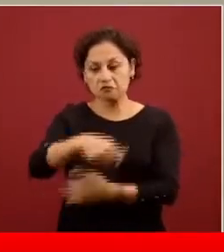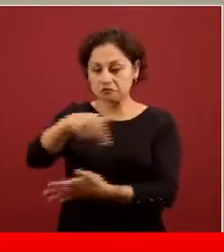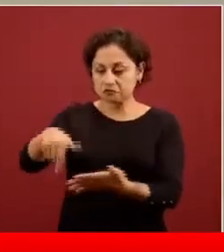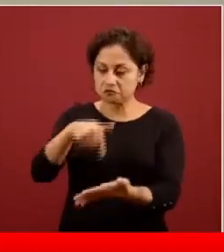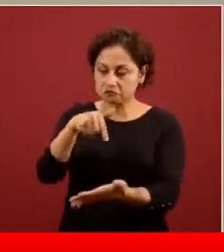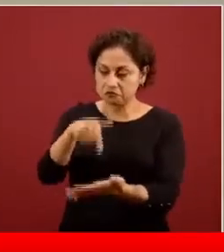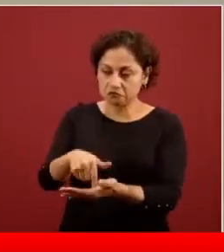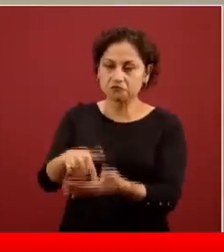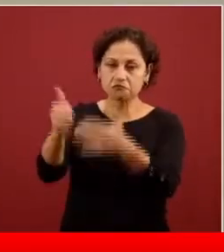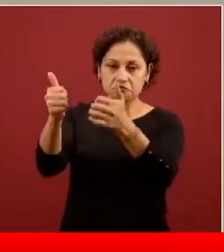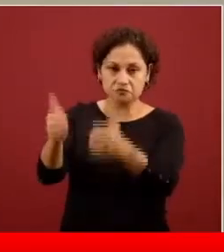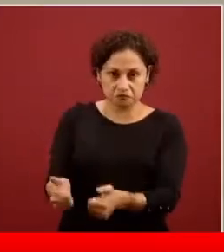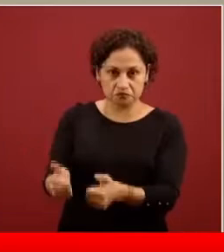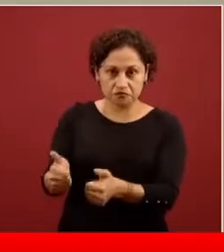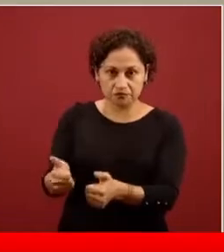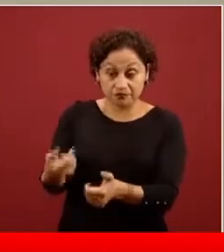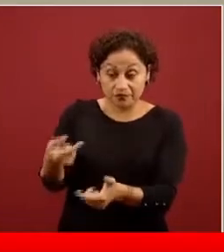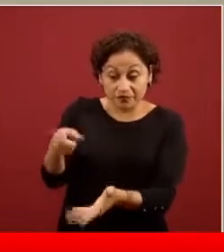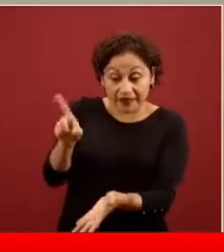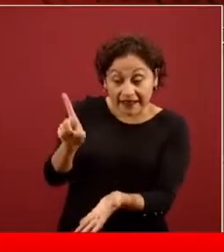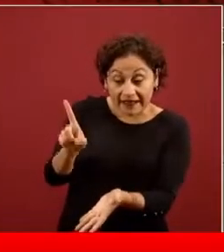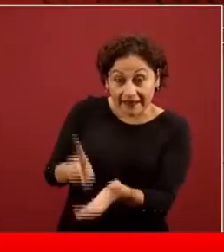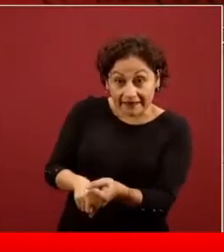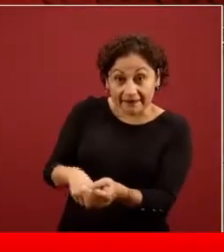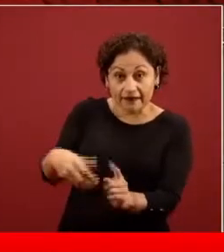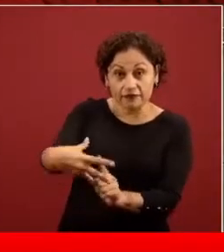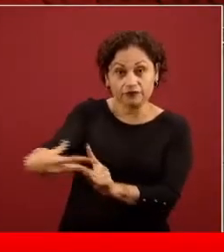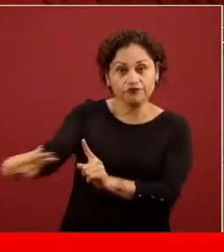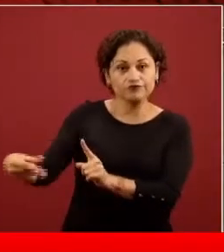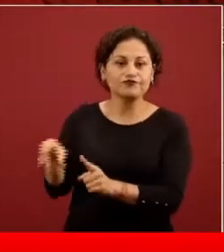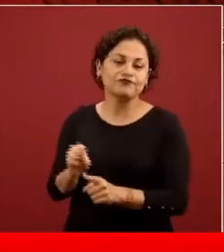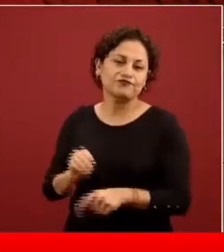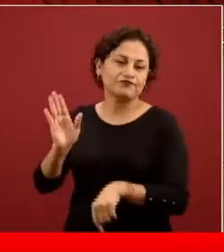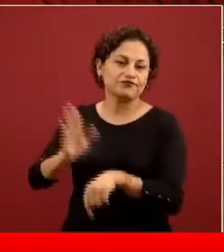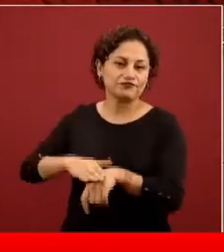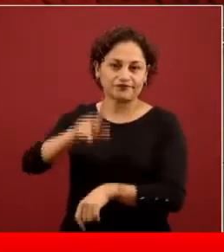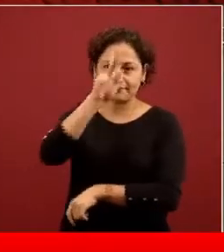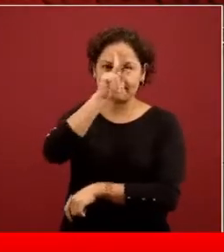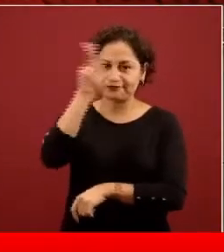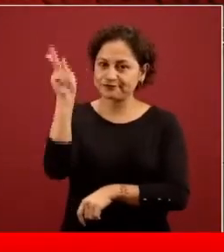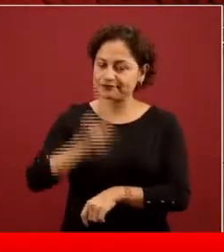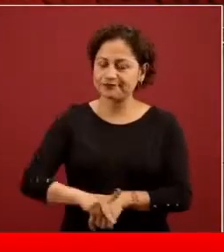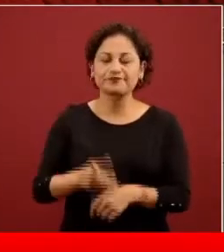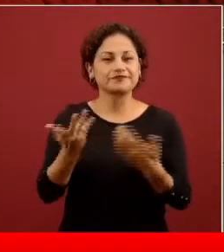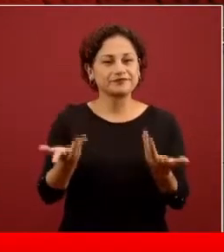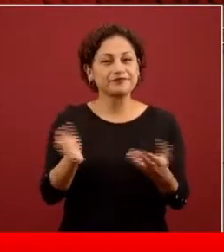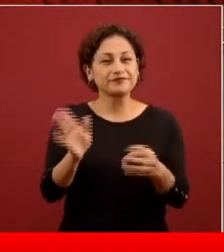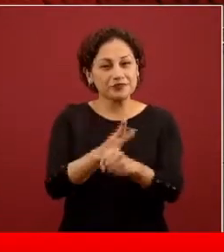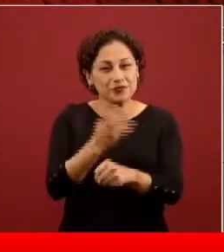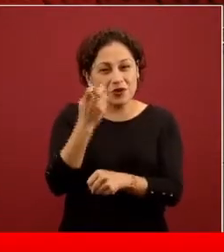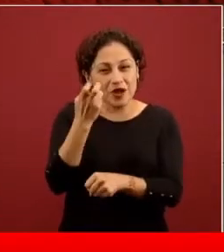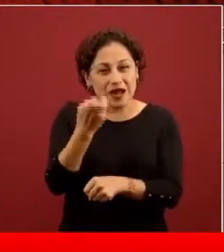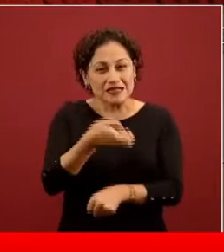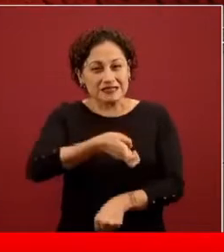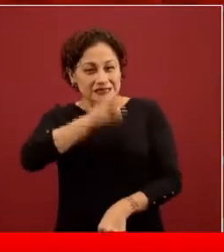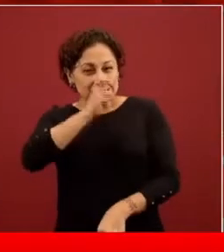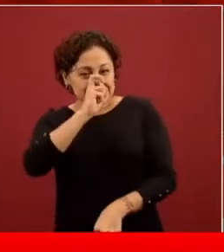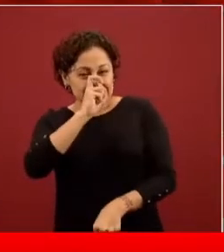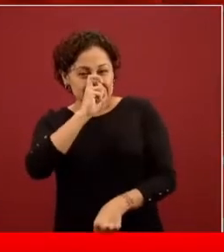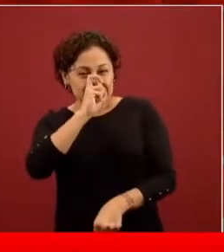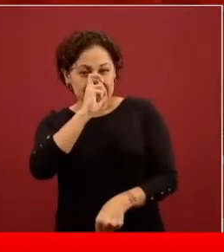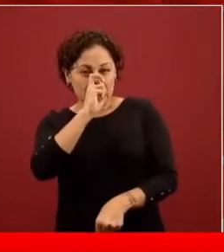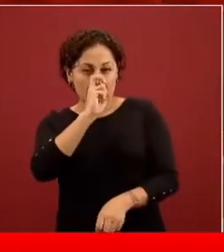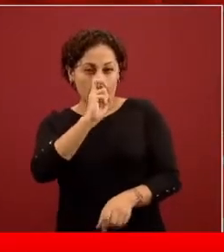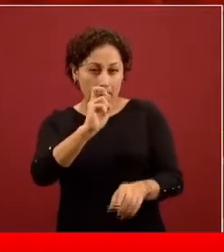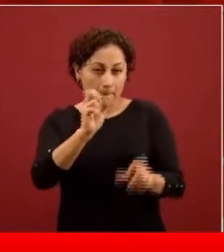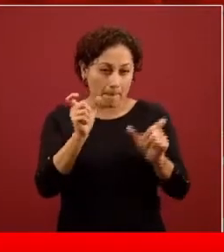reclusión, pues aún más se incrementa el riesgo. Entonces, vean ustedes cómo la salud pública no es